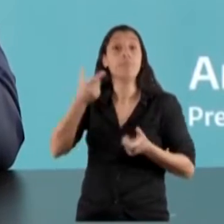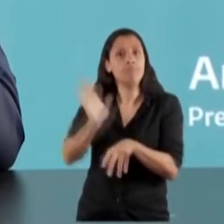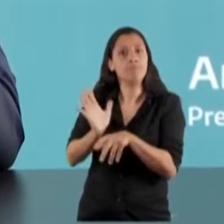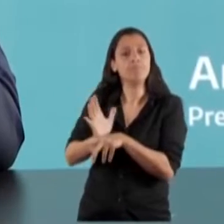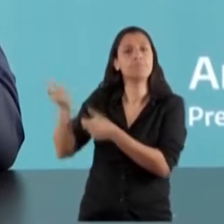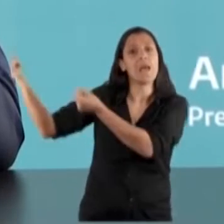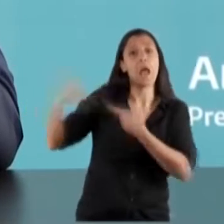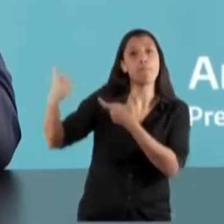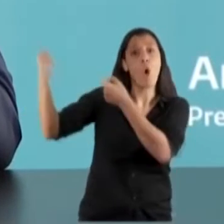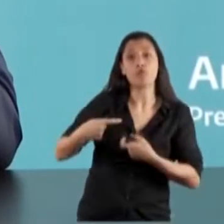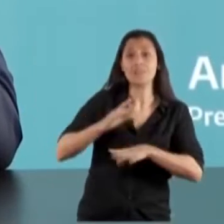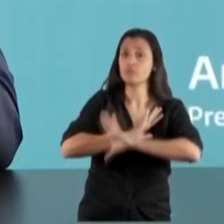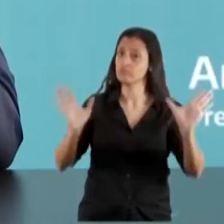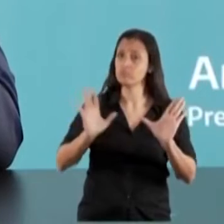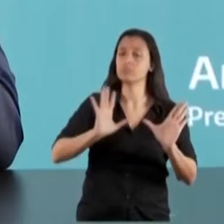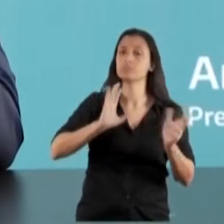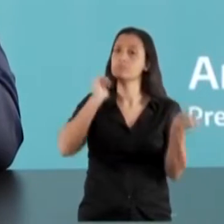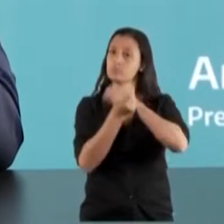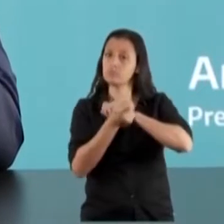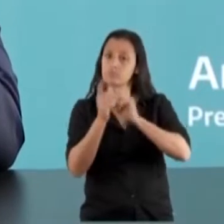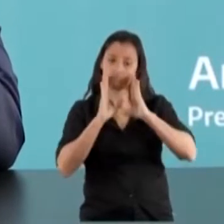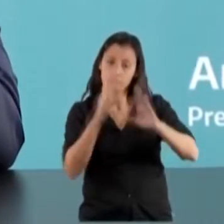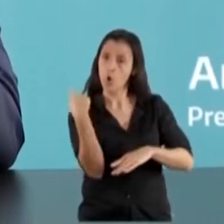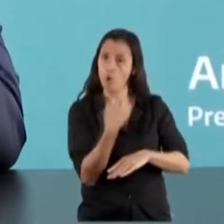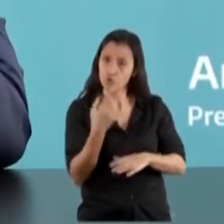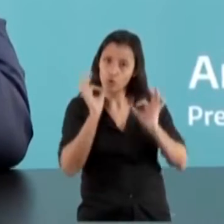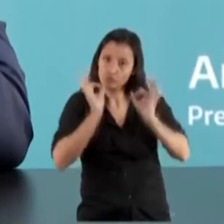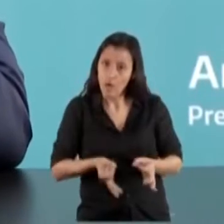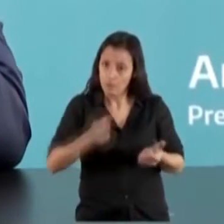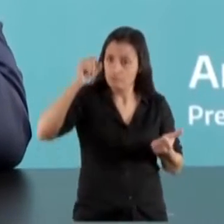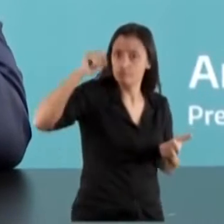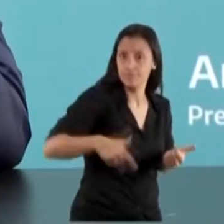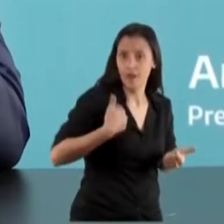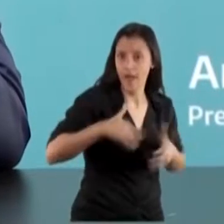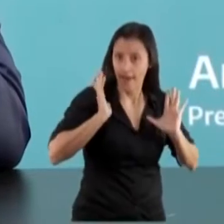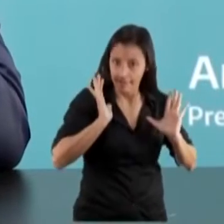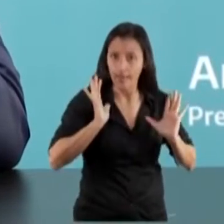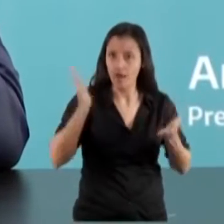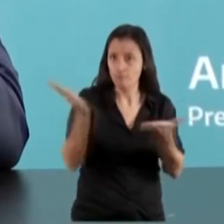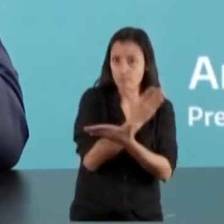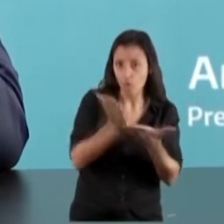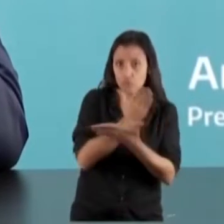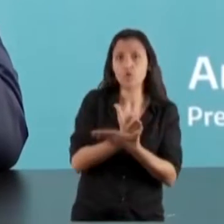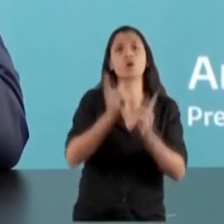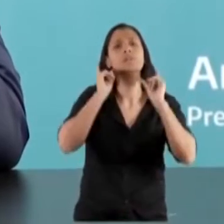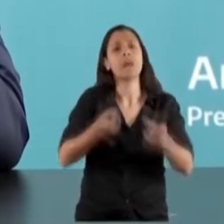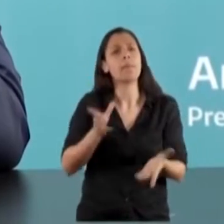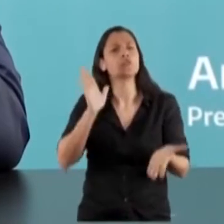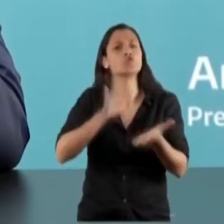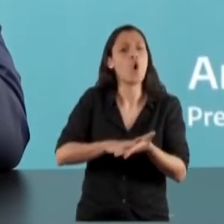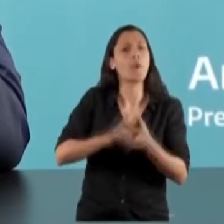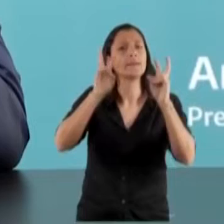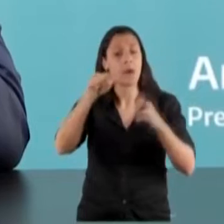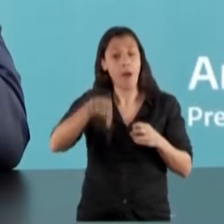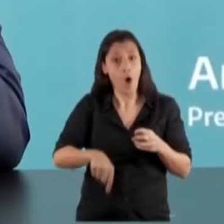capítulo central, y obviamente todo lo que tiene que ver con agregar valor a lo que